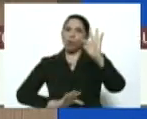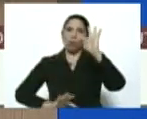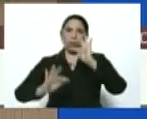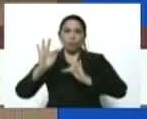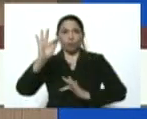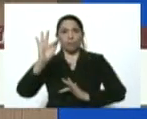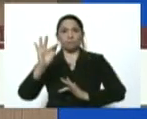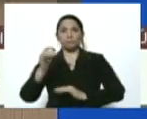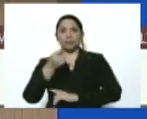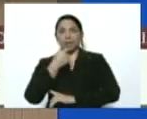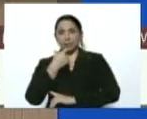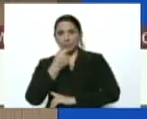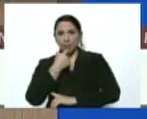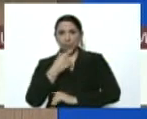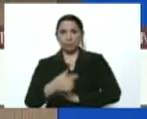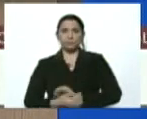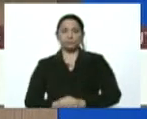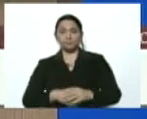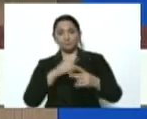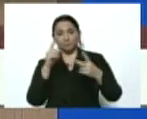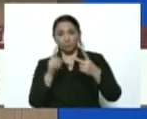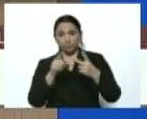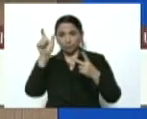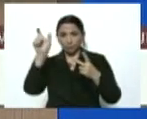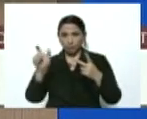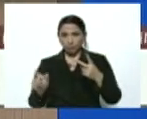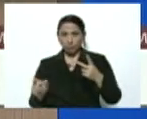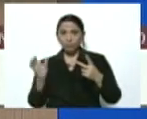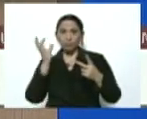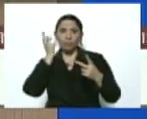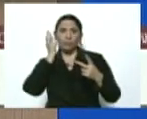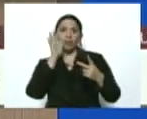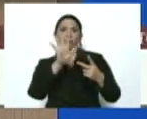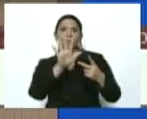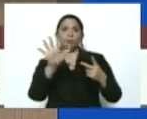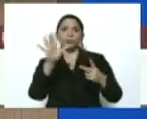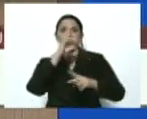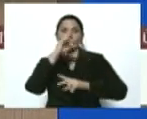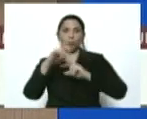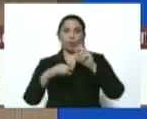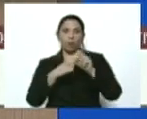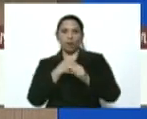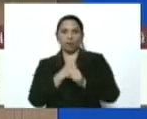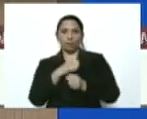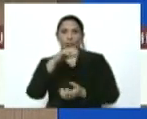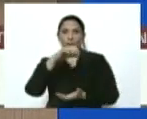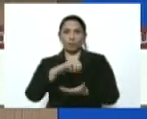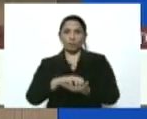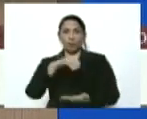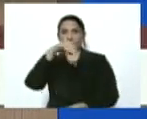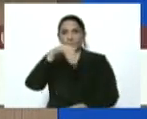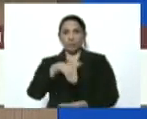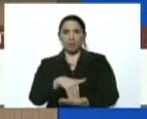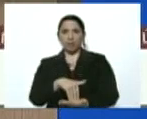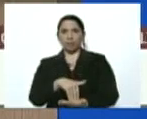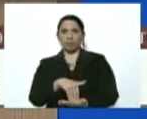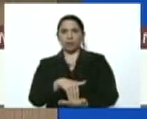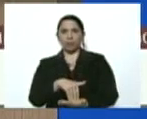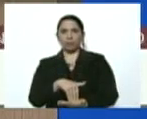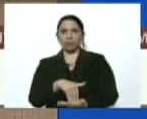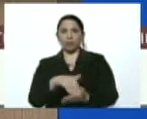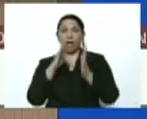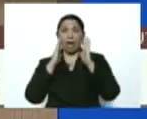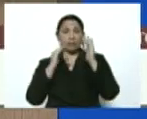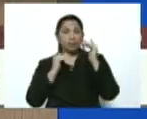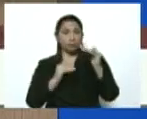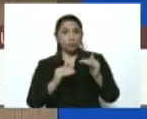tratamiento. El segundo caso es una mujer de 55 años del estado Miranda. Atención